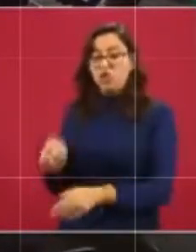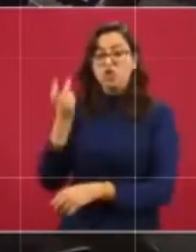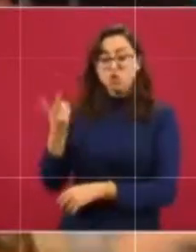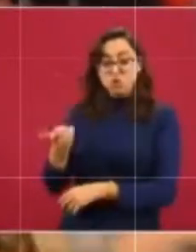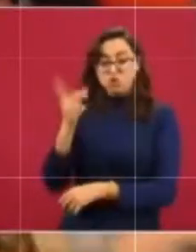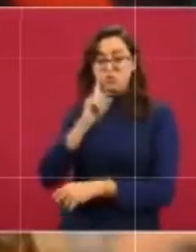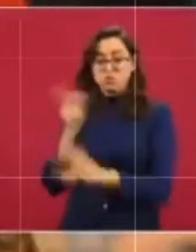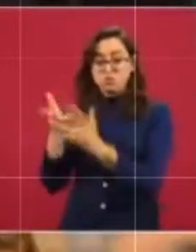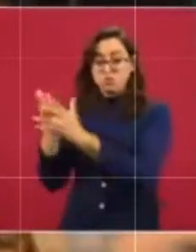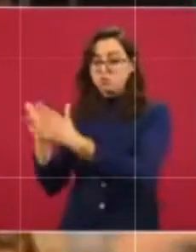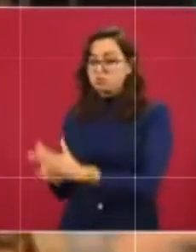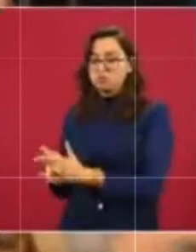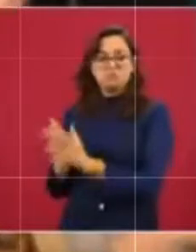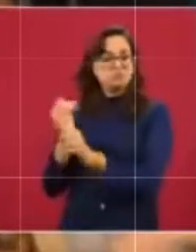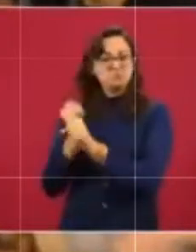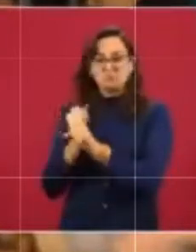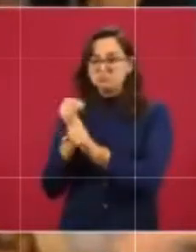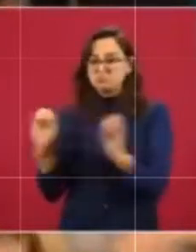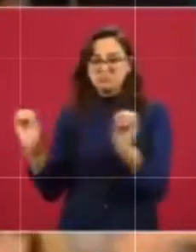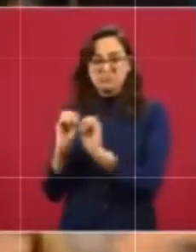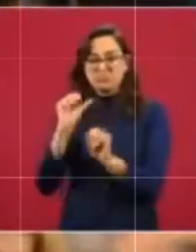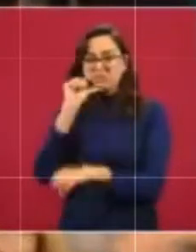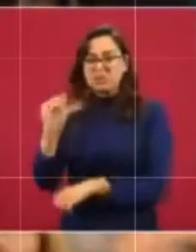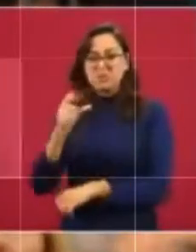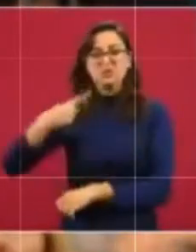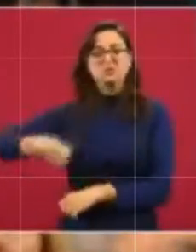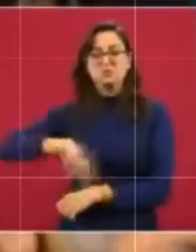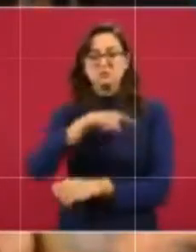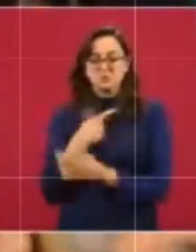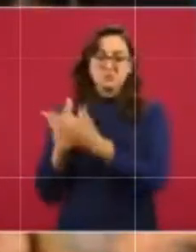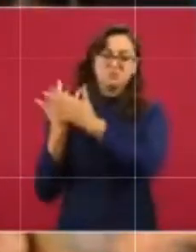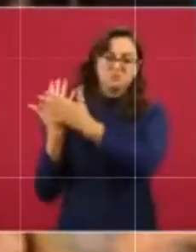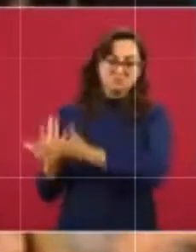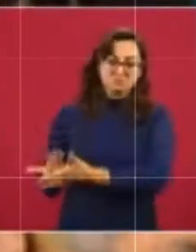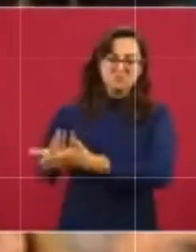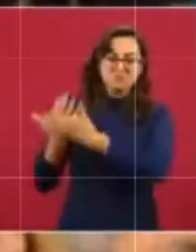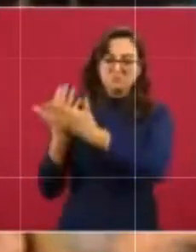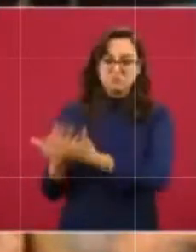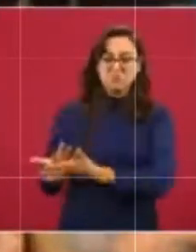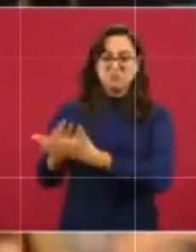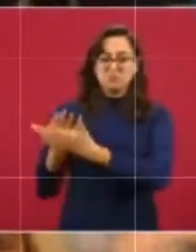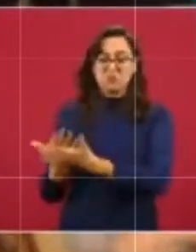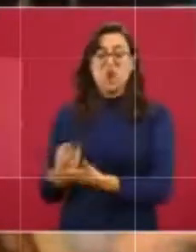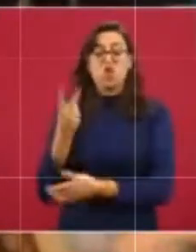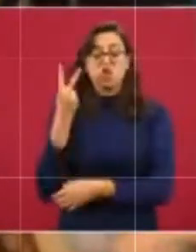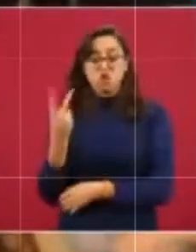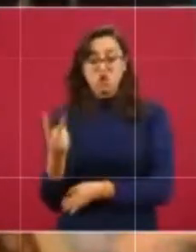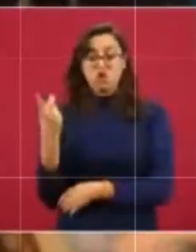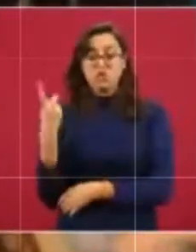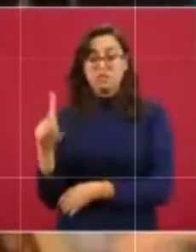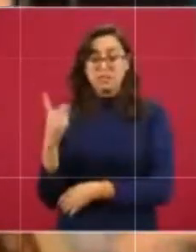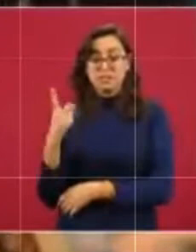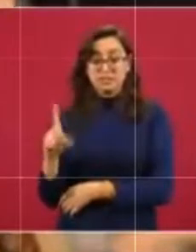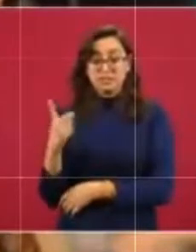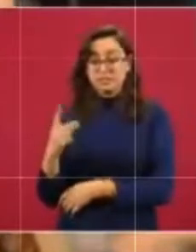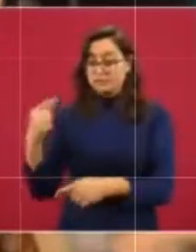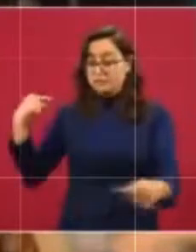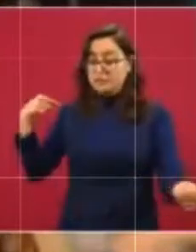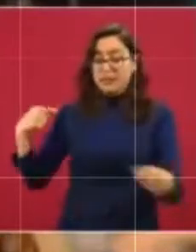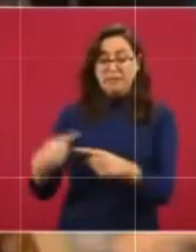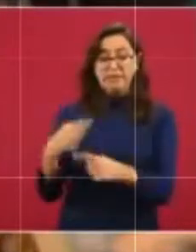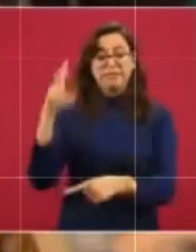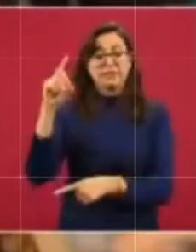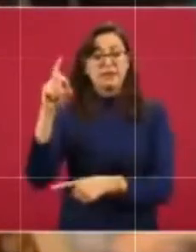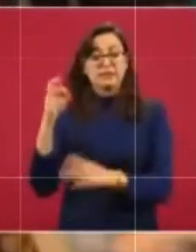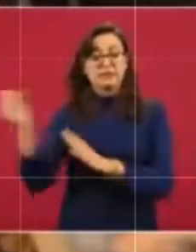están parados. Tenemos meses esperando. El 2 de diciembre mi hija cumple 30 meses de haber